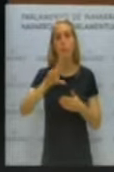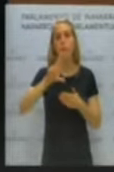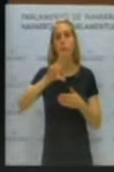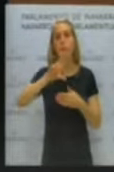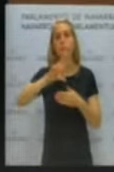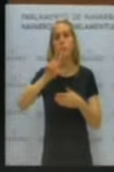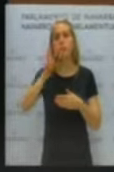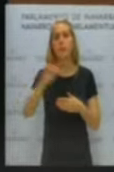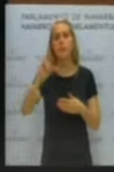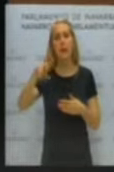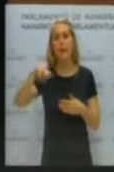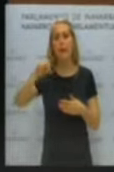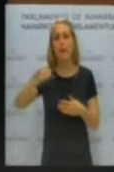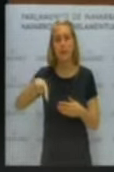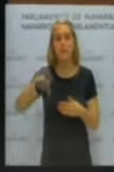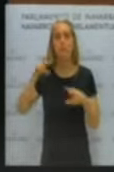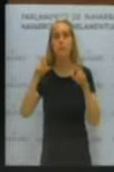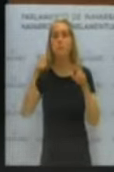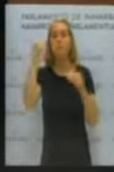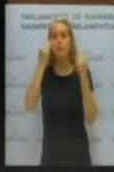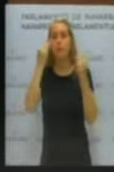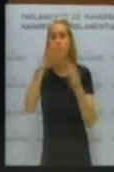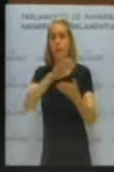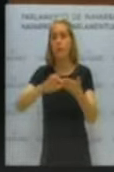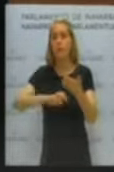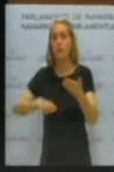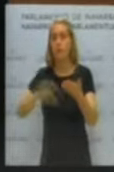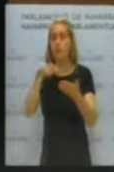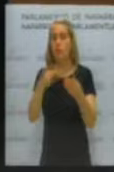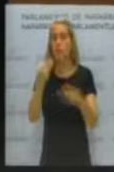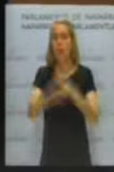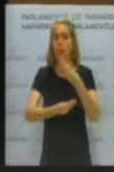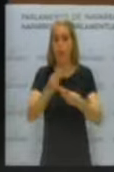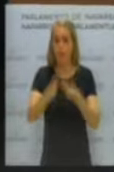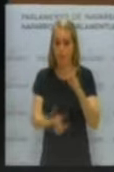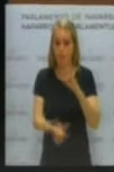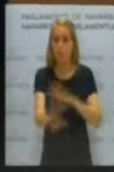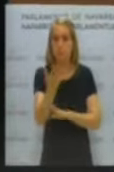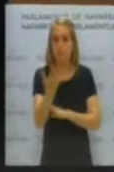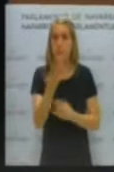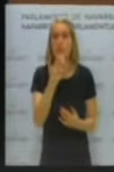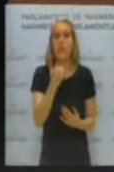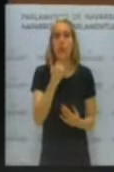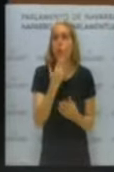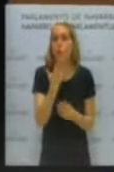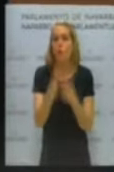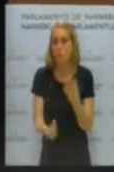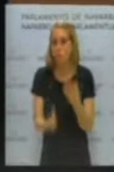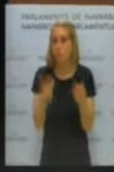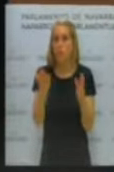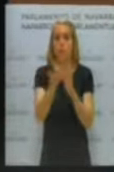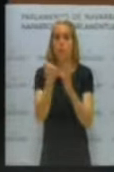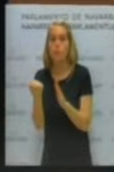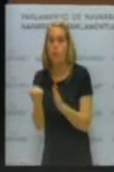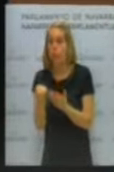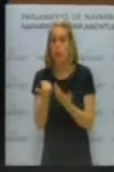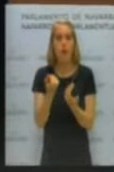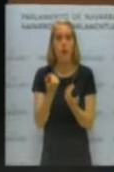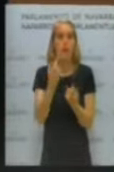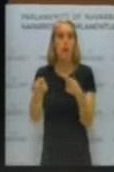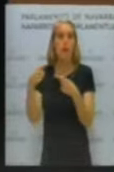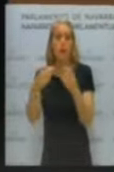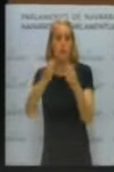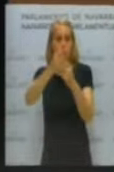pues emitiese un informe cuando se produce, cuando se debe producir la alteración o eliminación de algún elemento